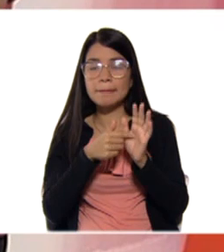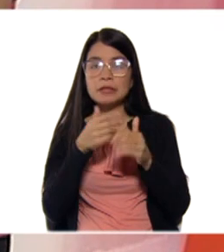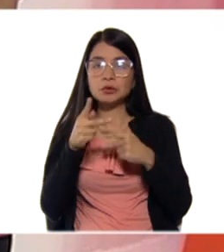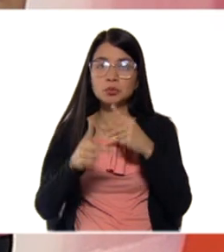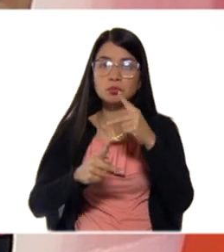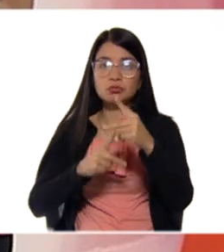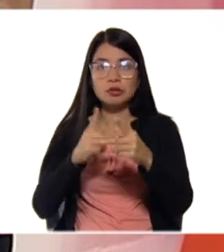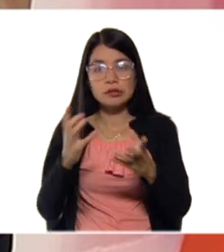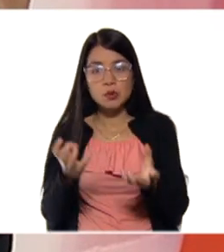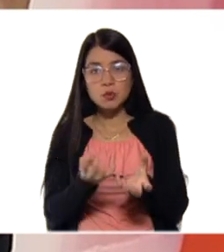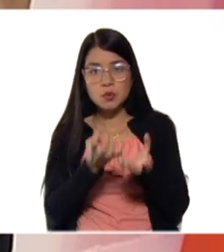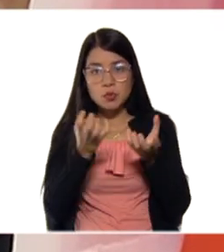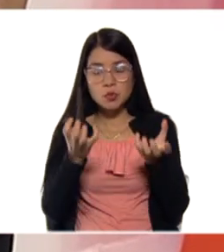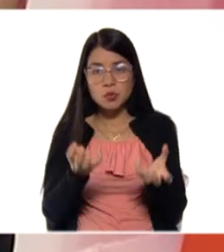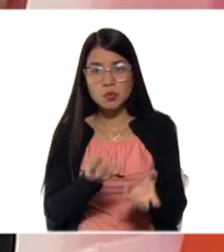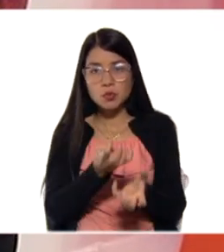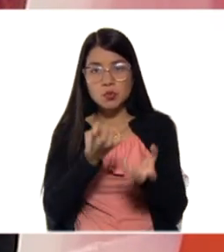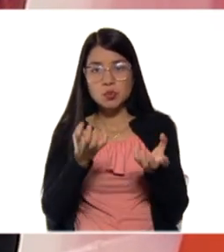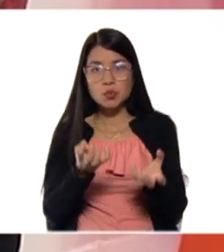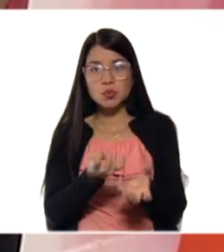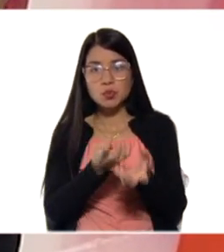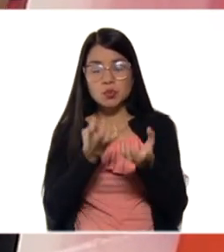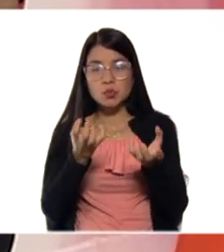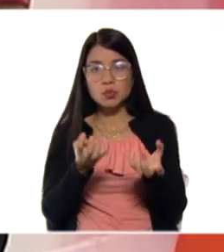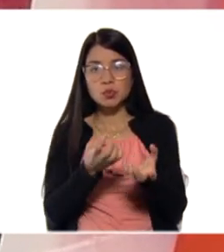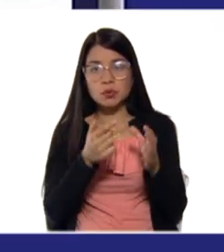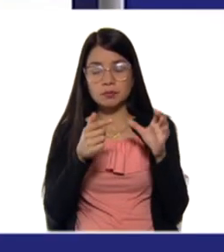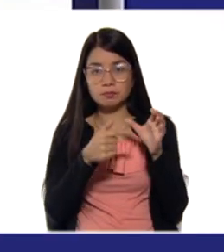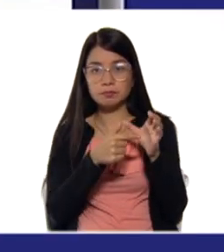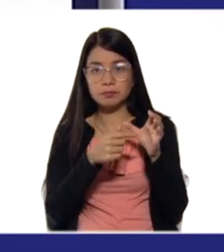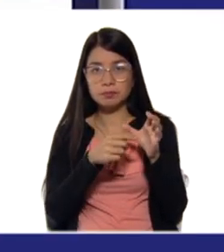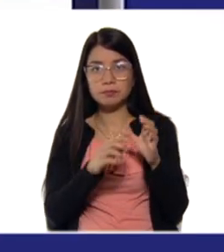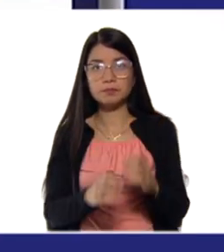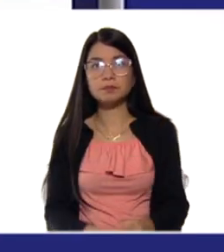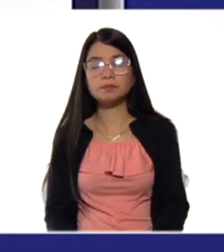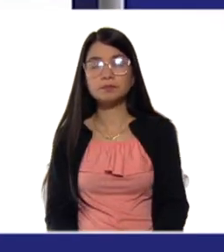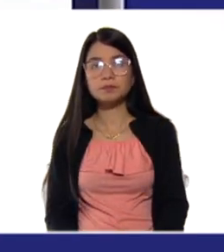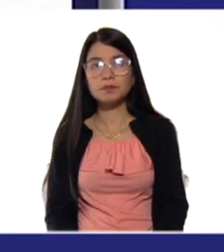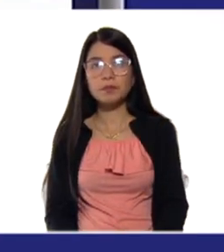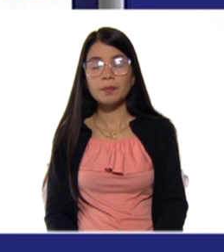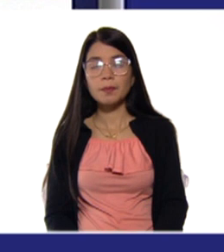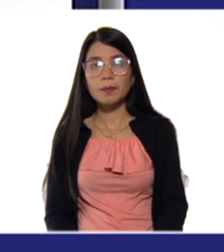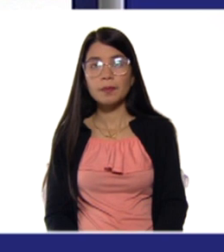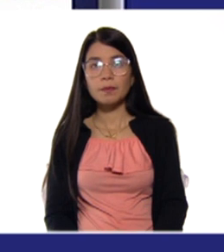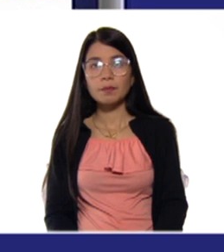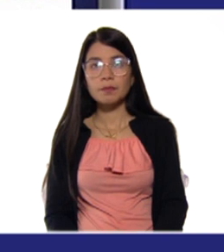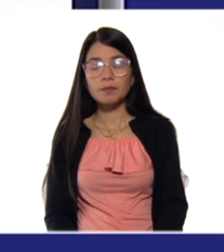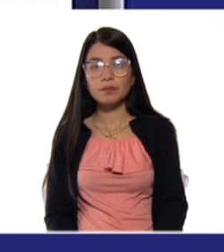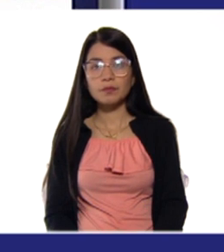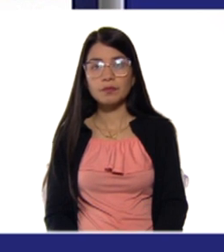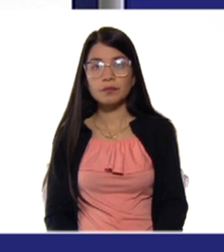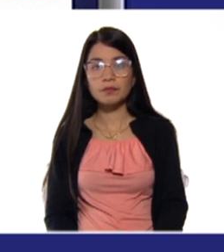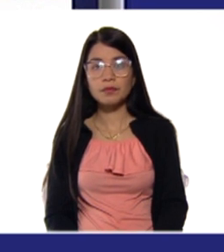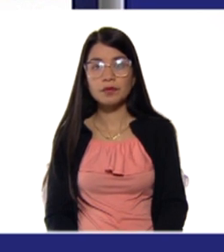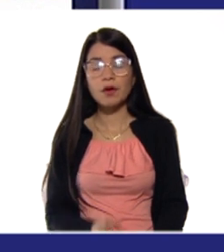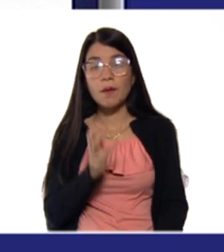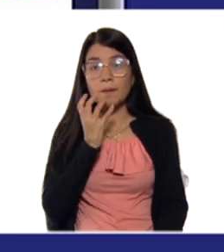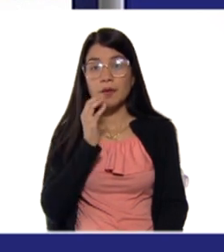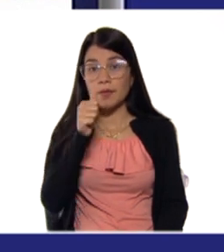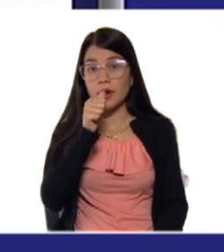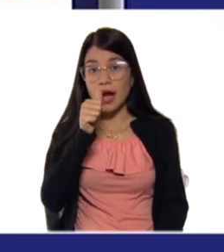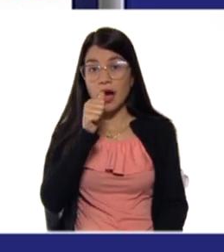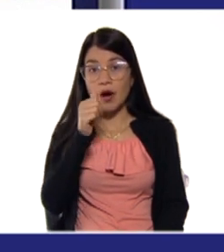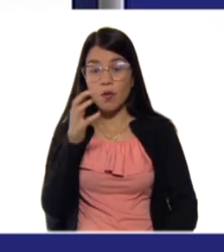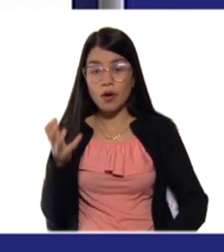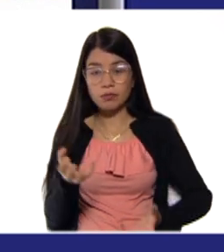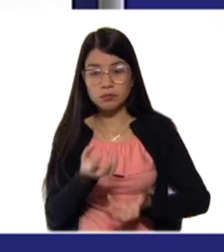transformar esos ingredientes en un producto. Poner a hervir líquidos. Al